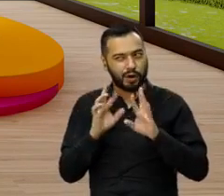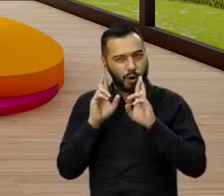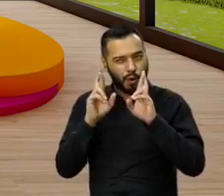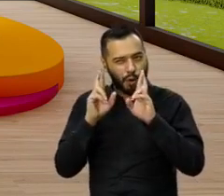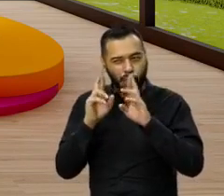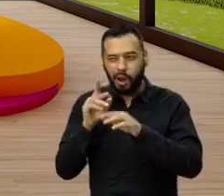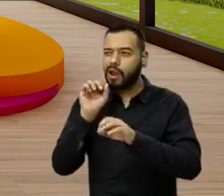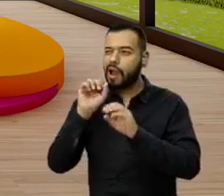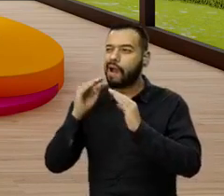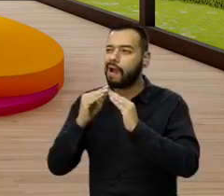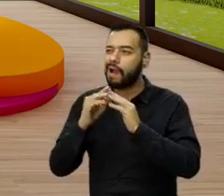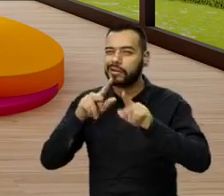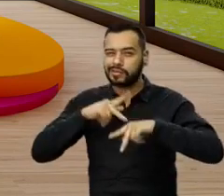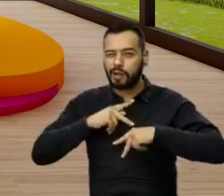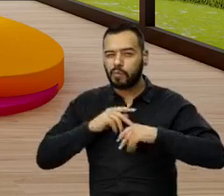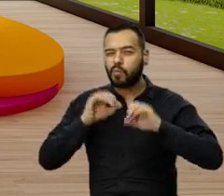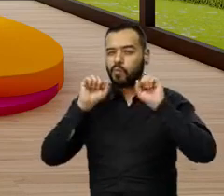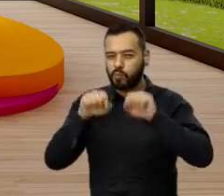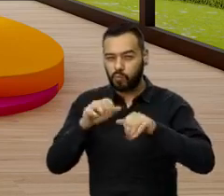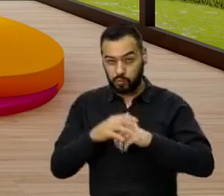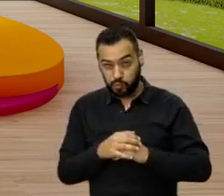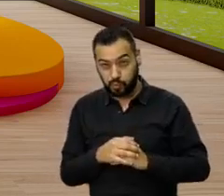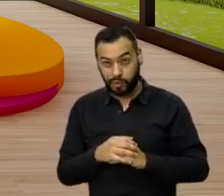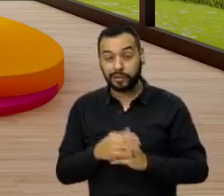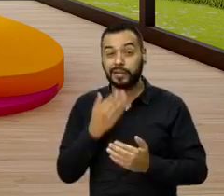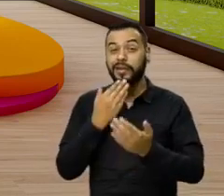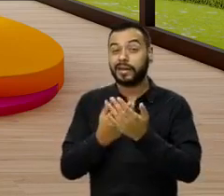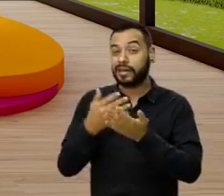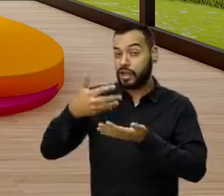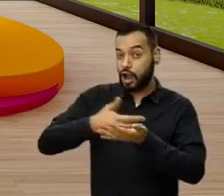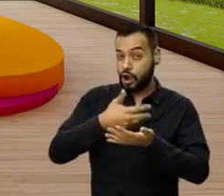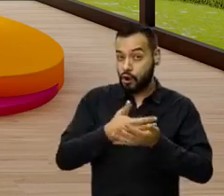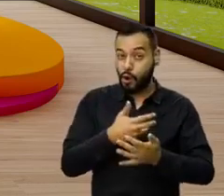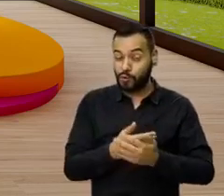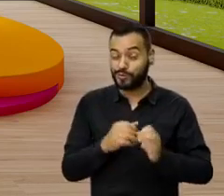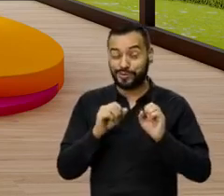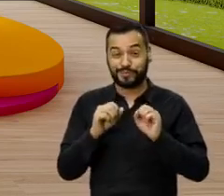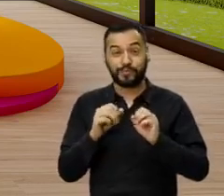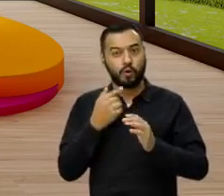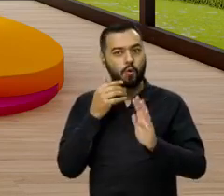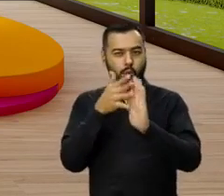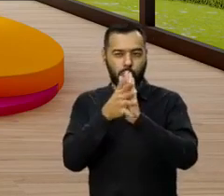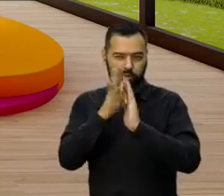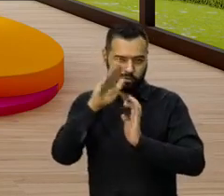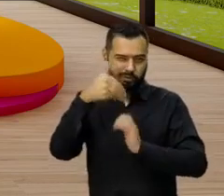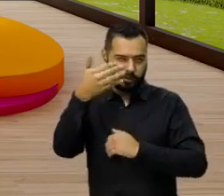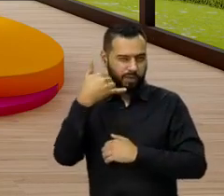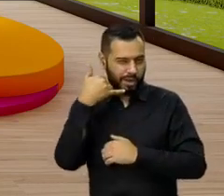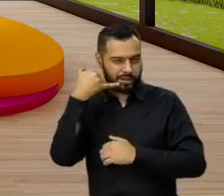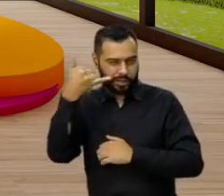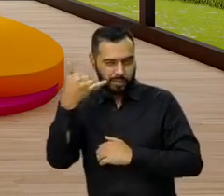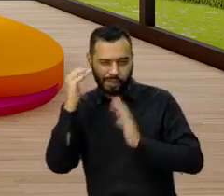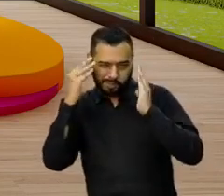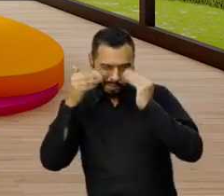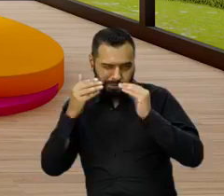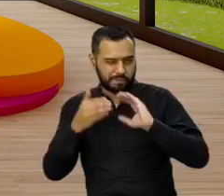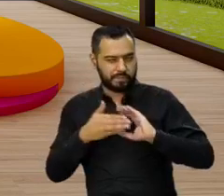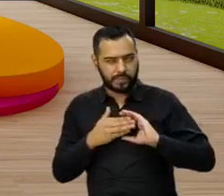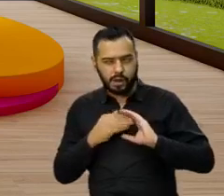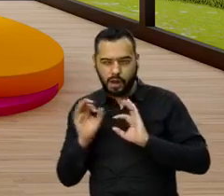puedas tener tu vivienda propia y gracias por este súper consejo. Yo te cuento que se van a comunicar contigo por interno para